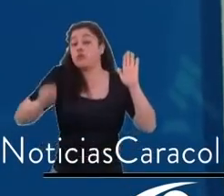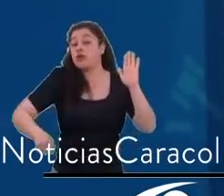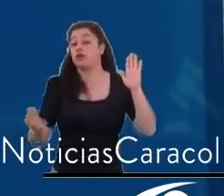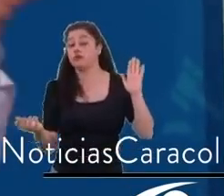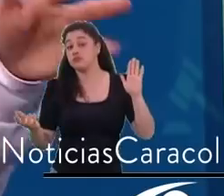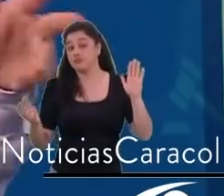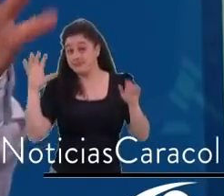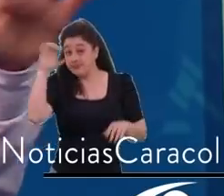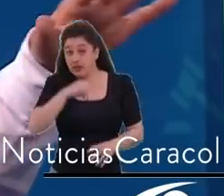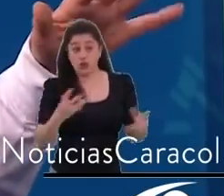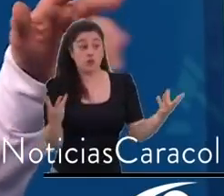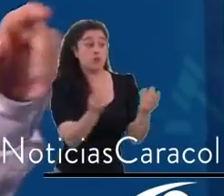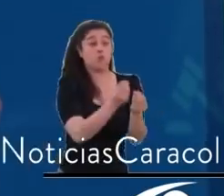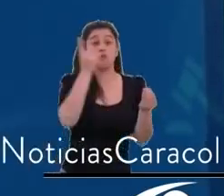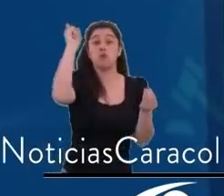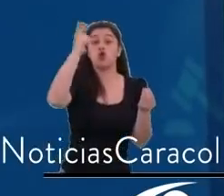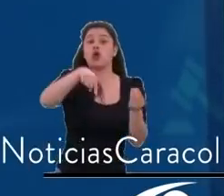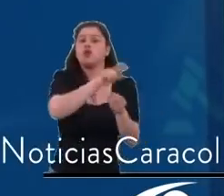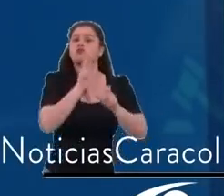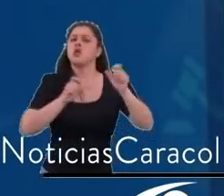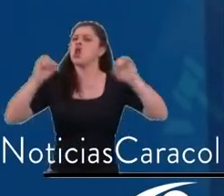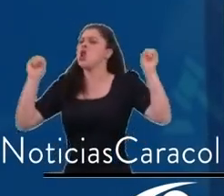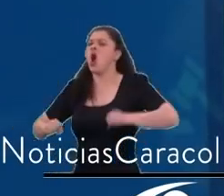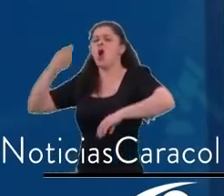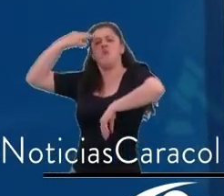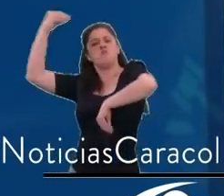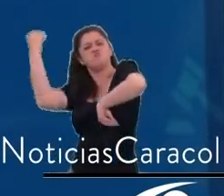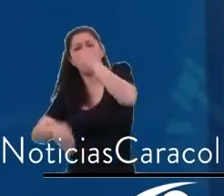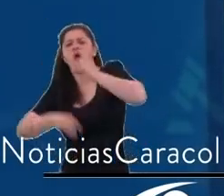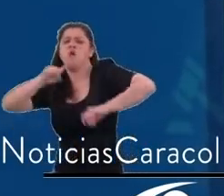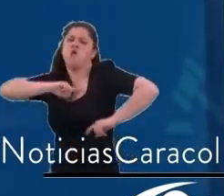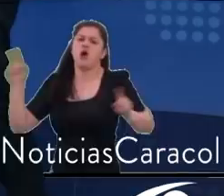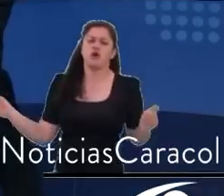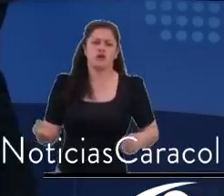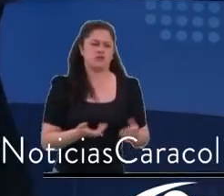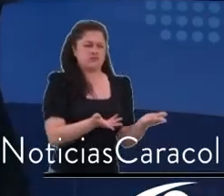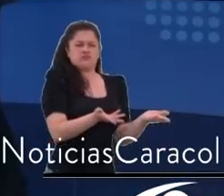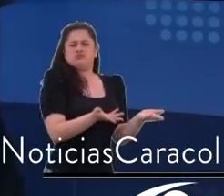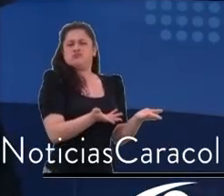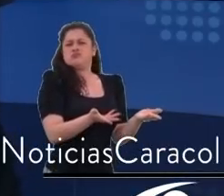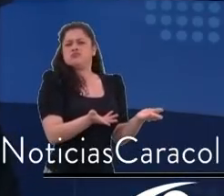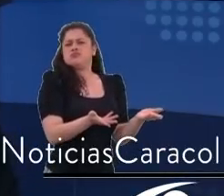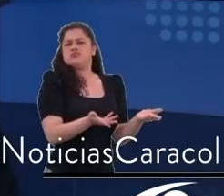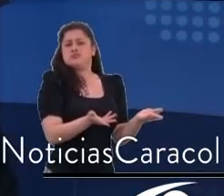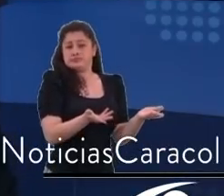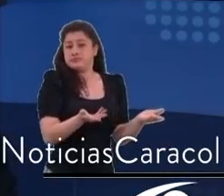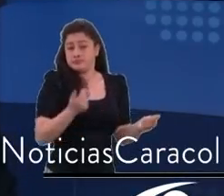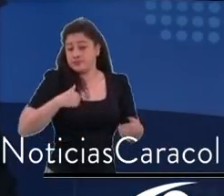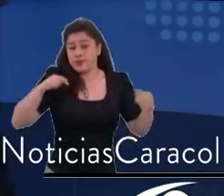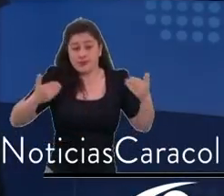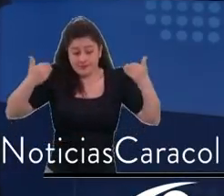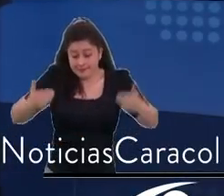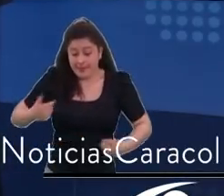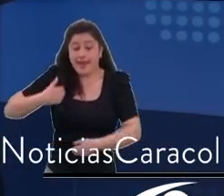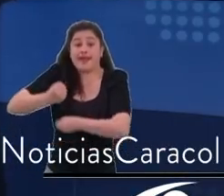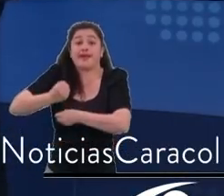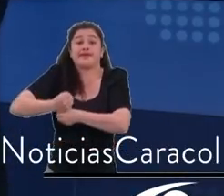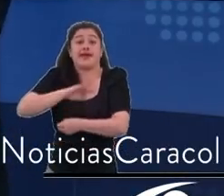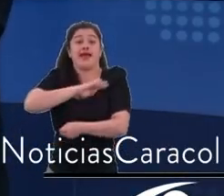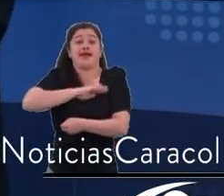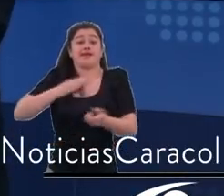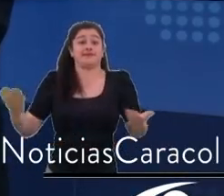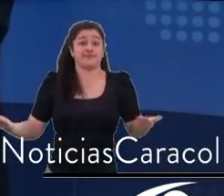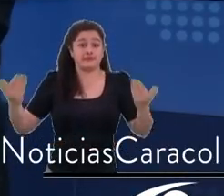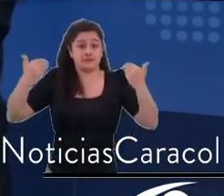saboteo y en sus peleas y en sus mezquindades, eso no le va a arreglar la vida a los ciudadanos. Yo estoy aquí para trabajar por la gente, para que hagamos las cosas que la gente